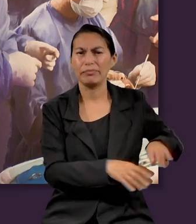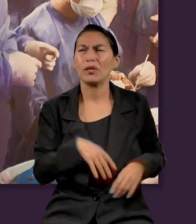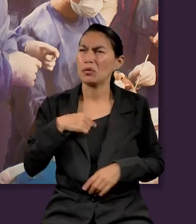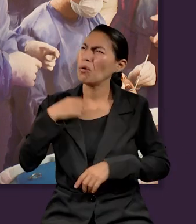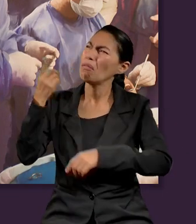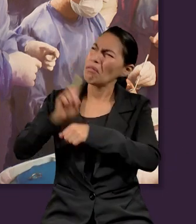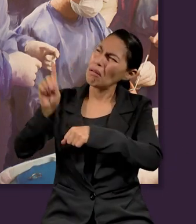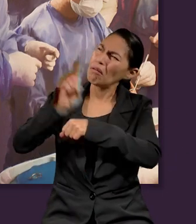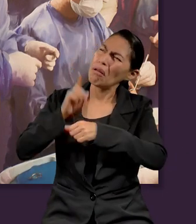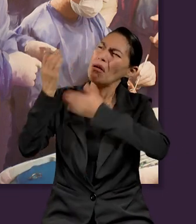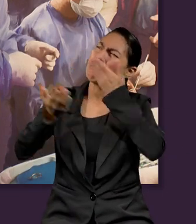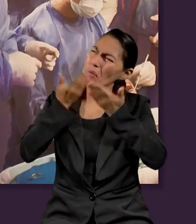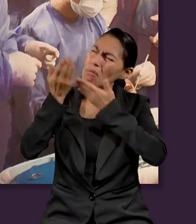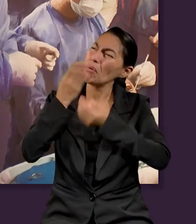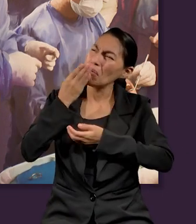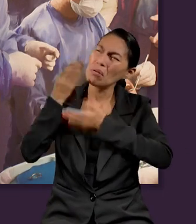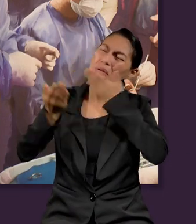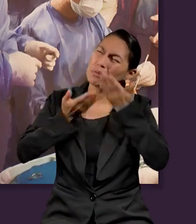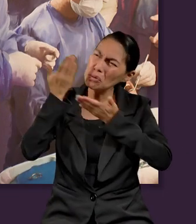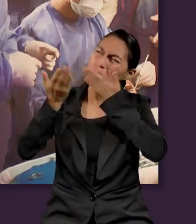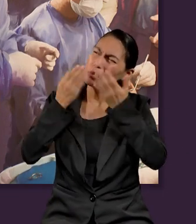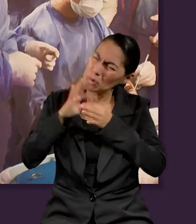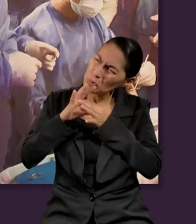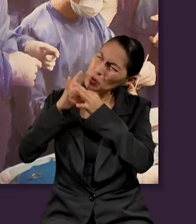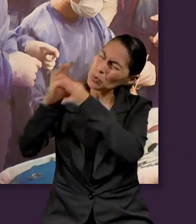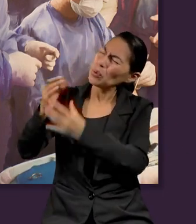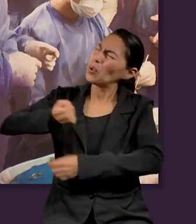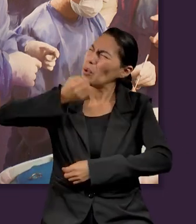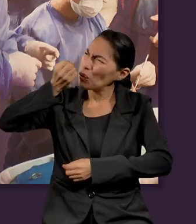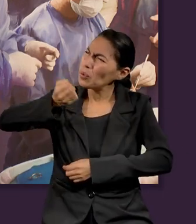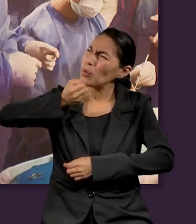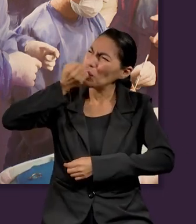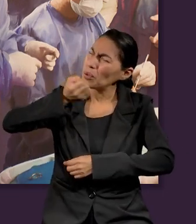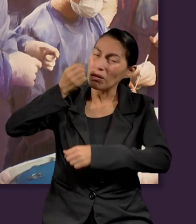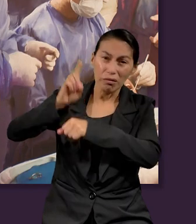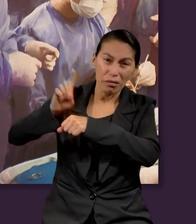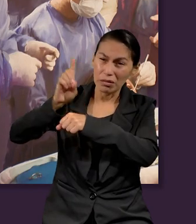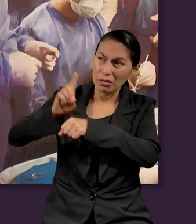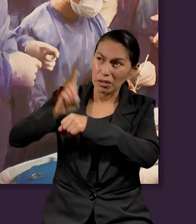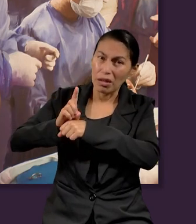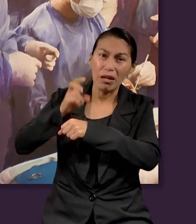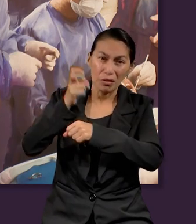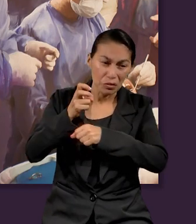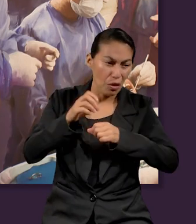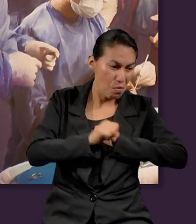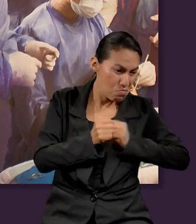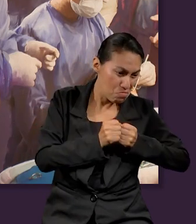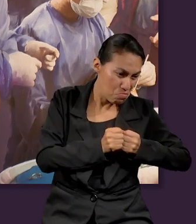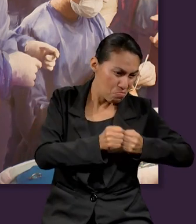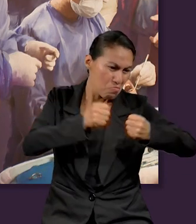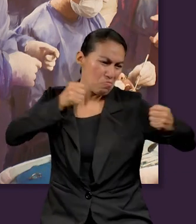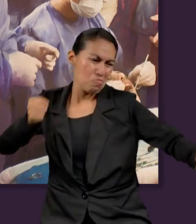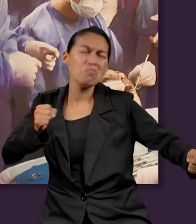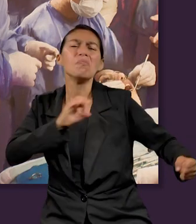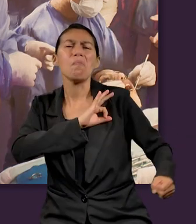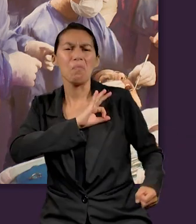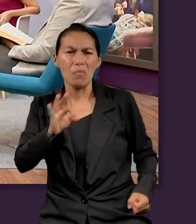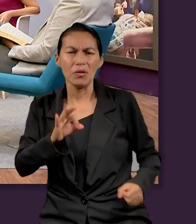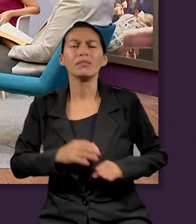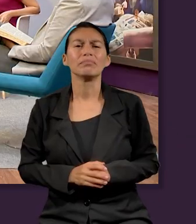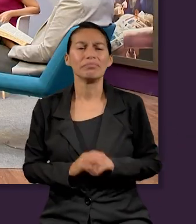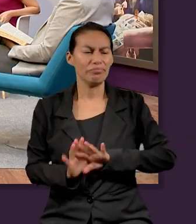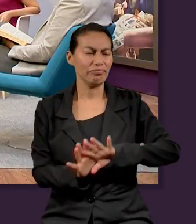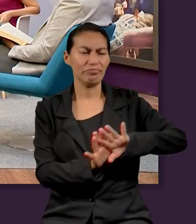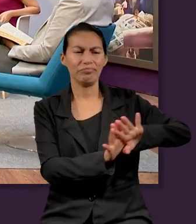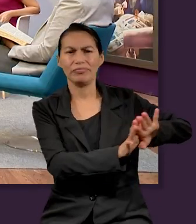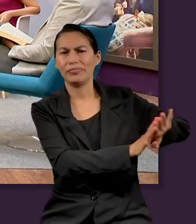a Él, si tenemos un estudio de la palabra constante y una comunicación diaria con Él, claro que sí se puede